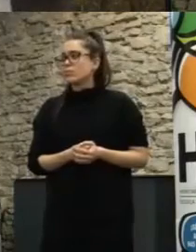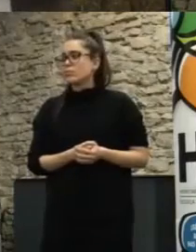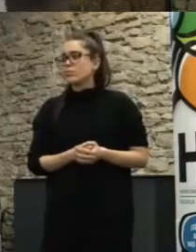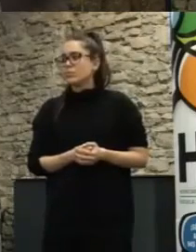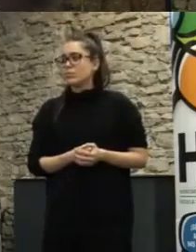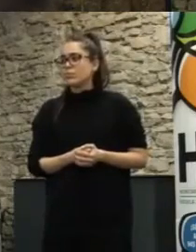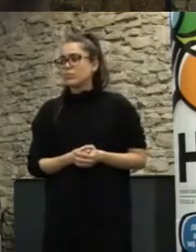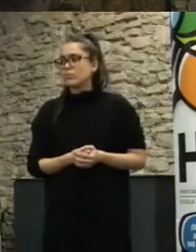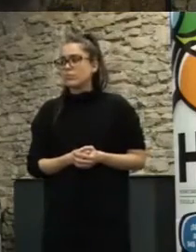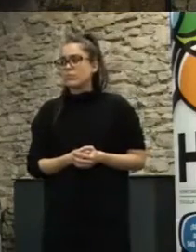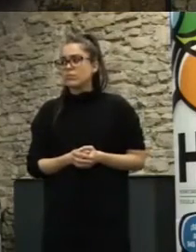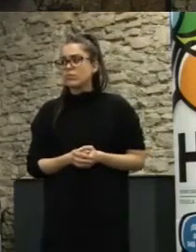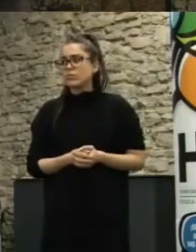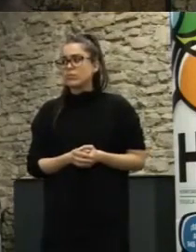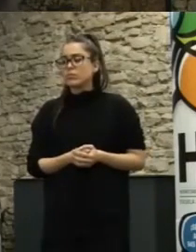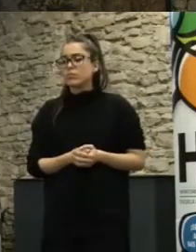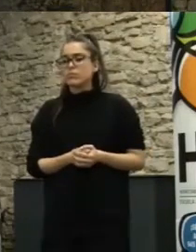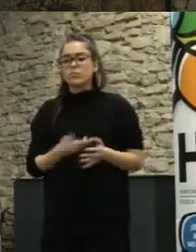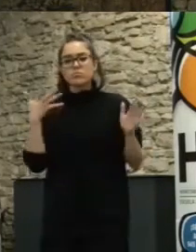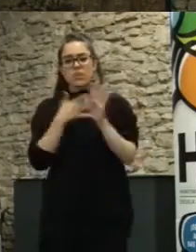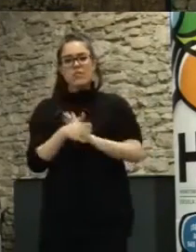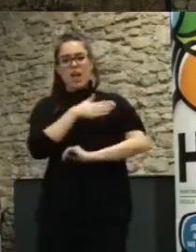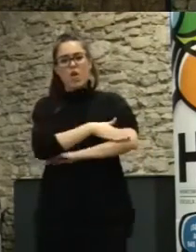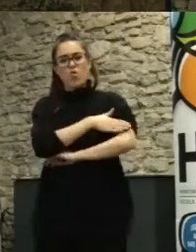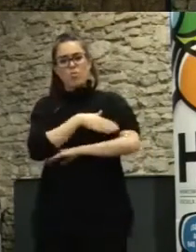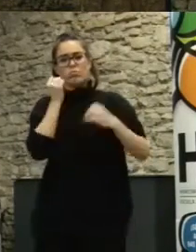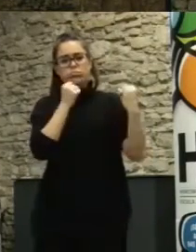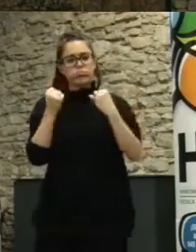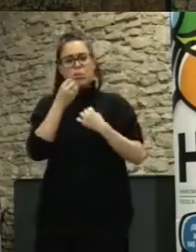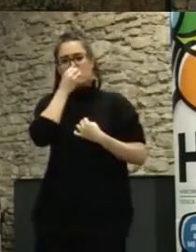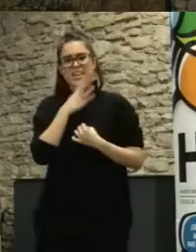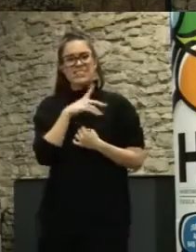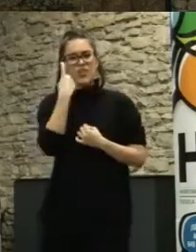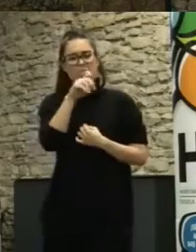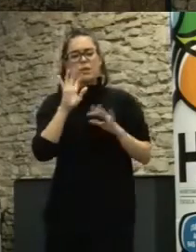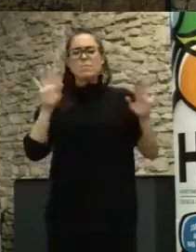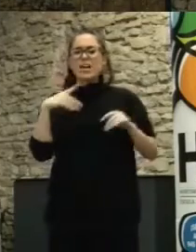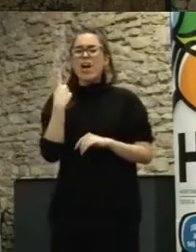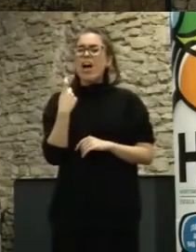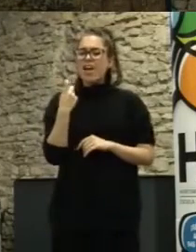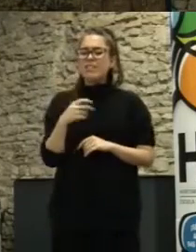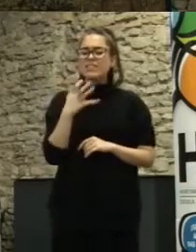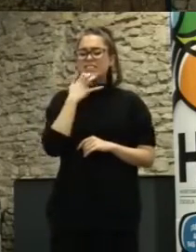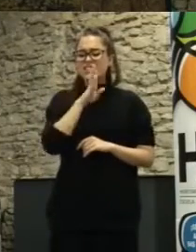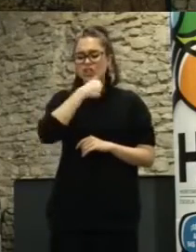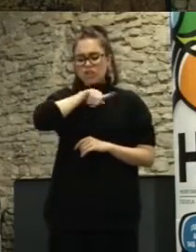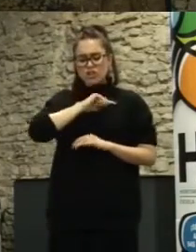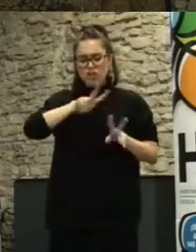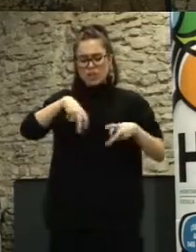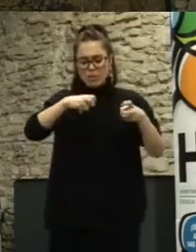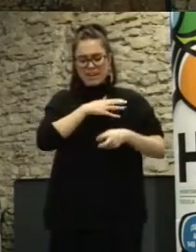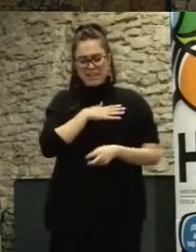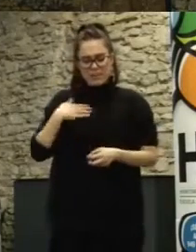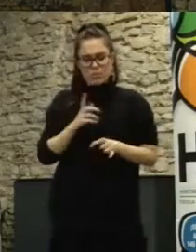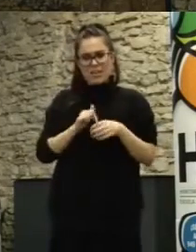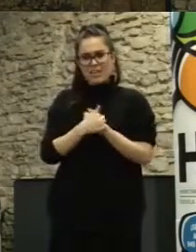no digo que haya que montar un laboratorio de gobierno un laboratorio ciudadano pero sí que hay que crear espacios si queremos innovar en participación o